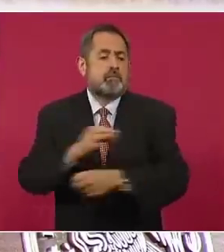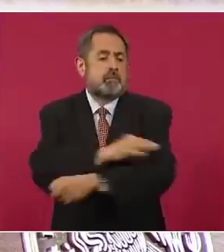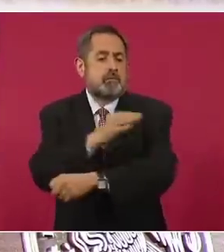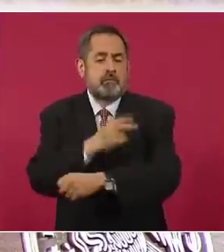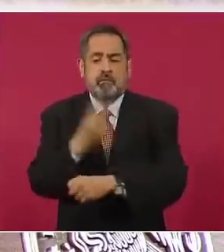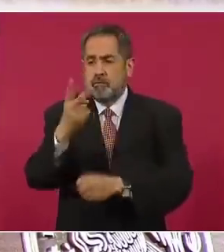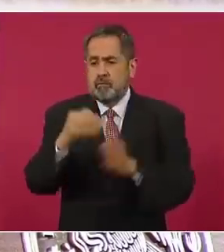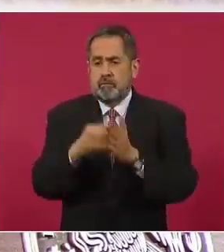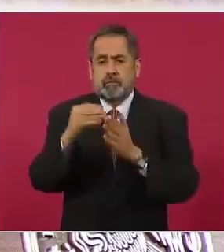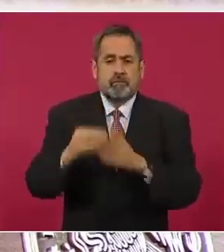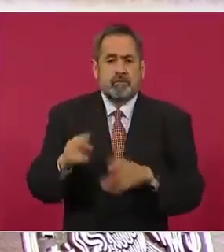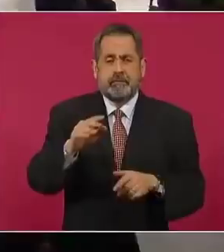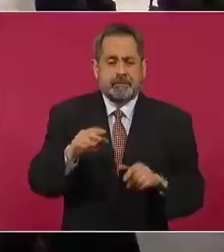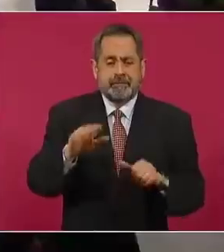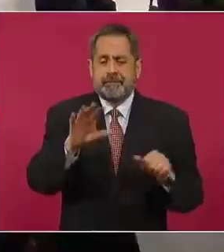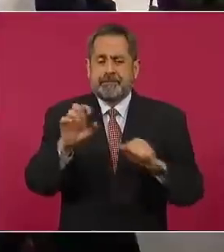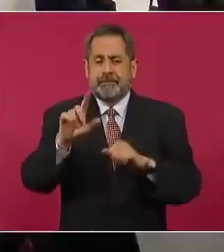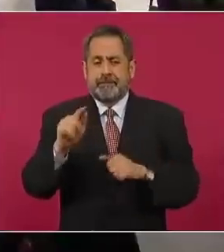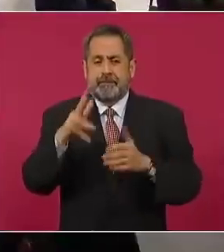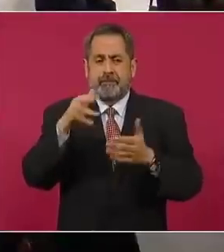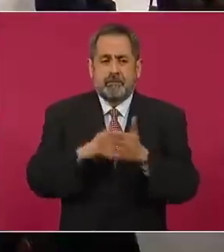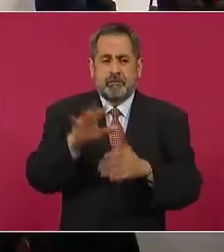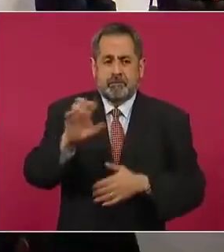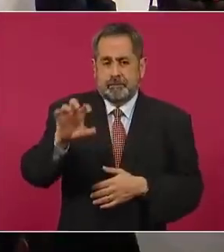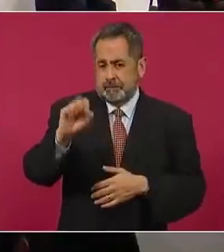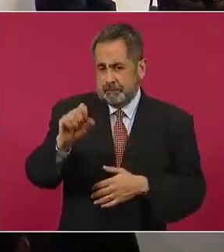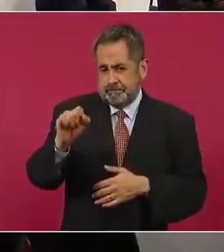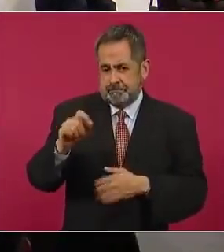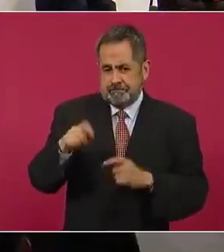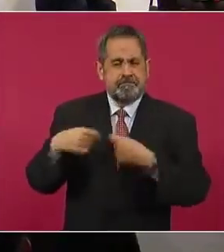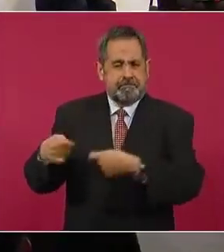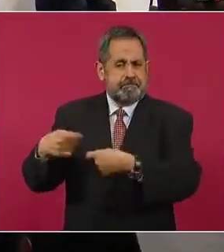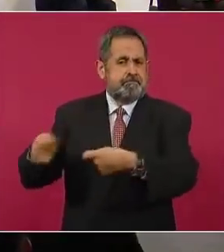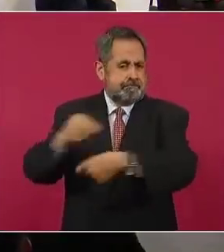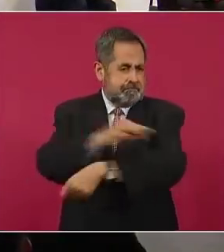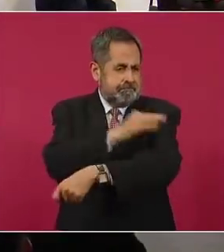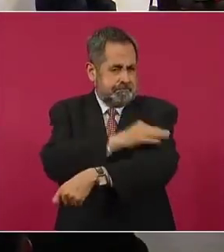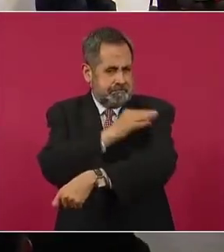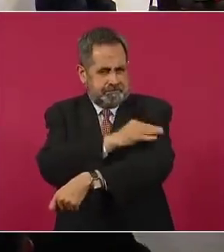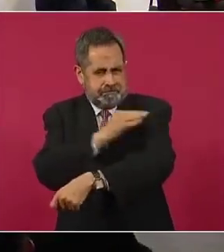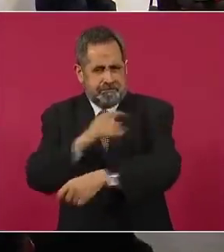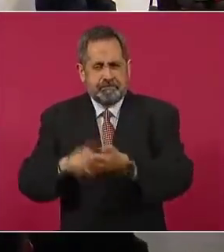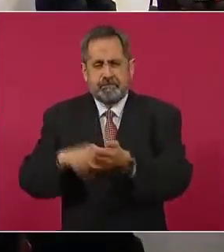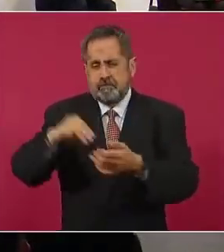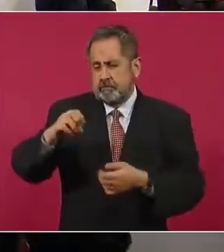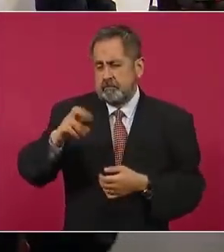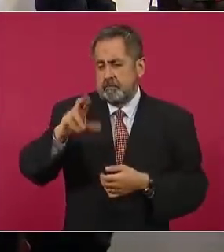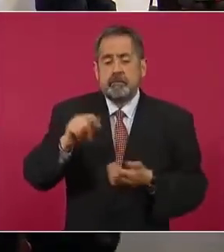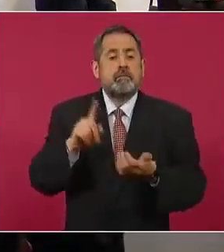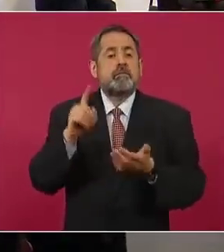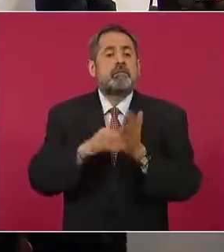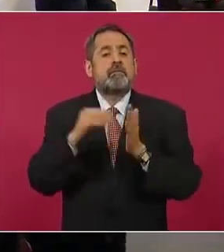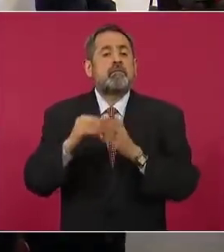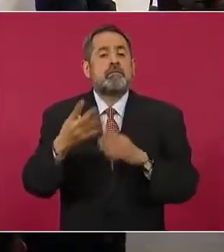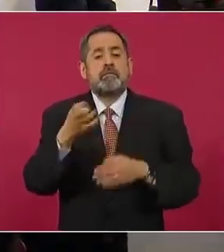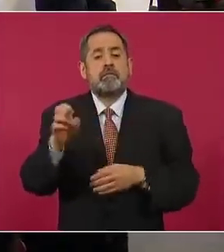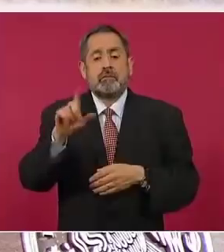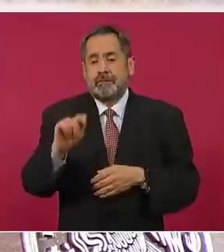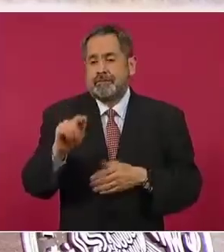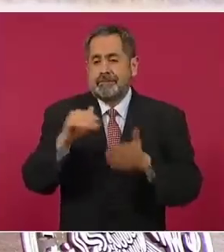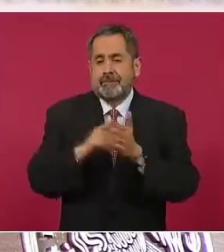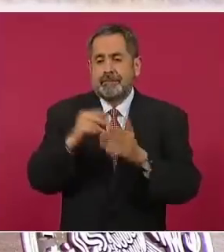millones 674 mil 560. De ahí aplicadas, Moderna fue un millón 797 mil